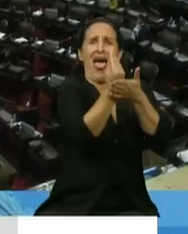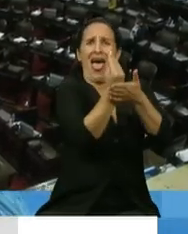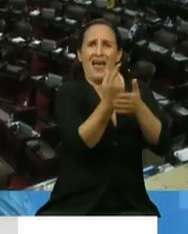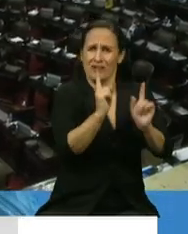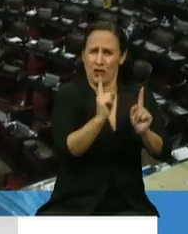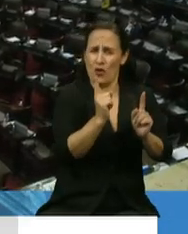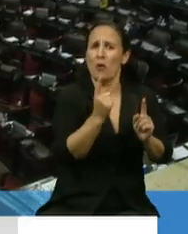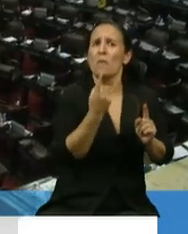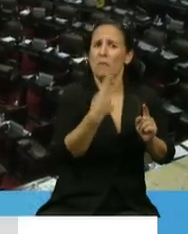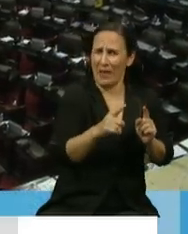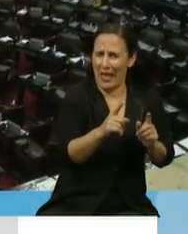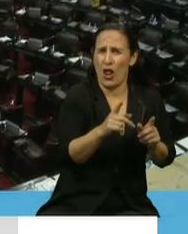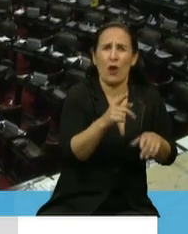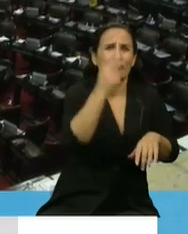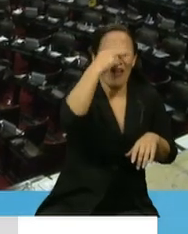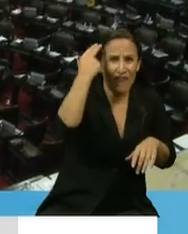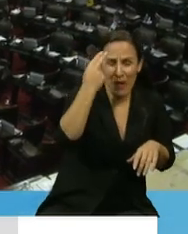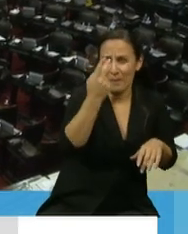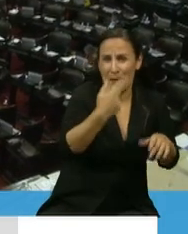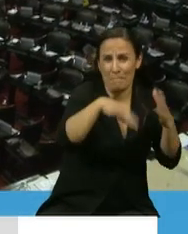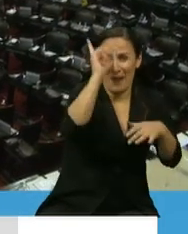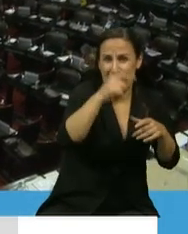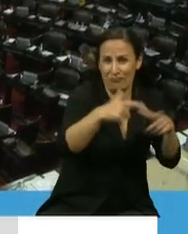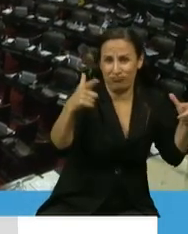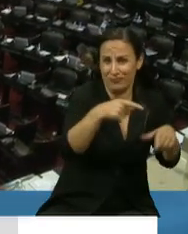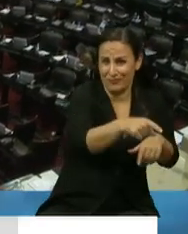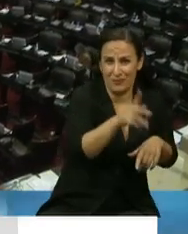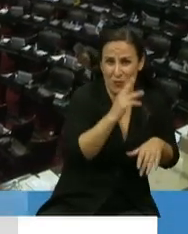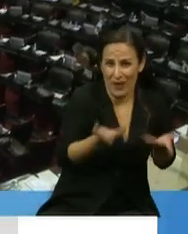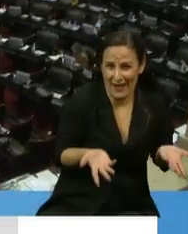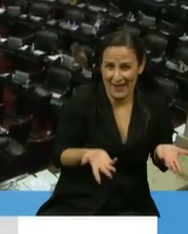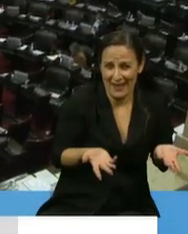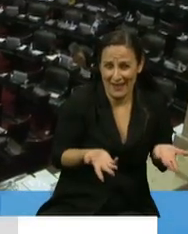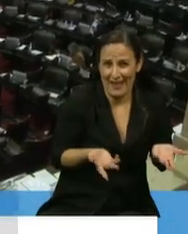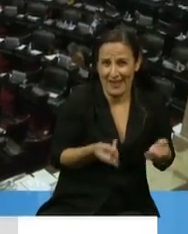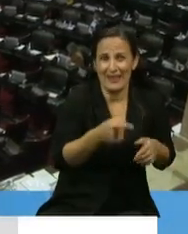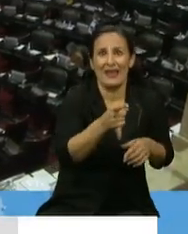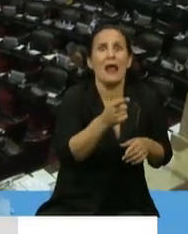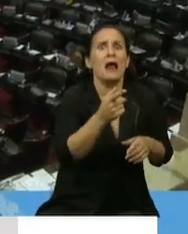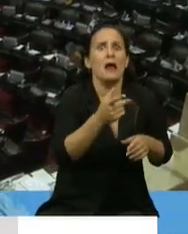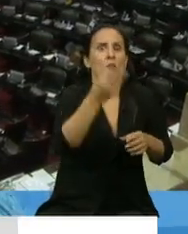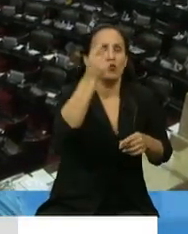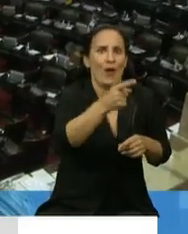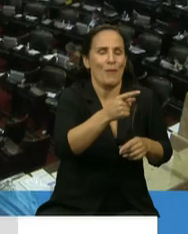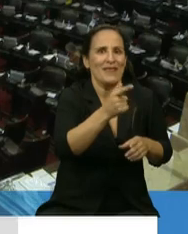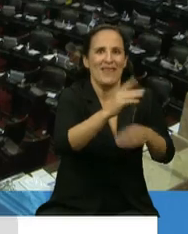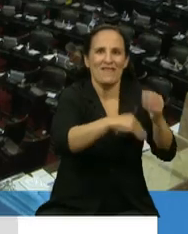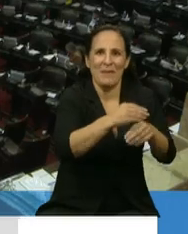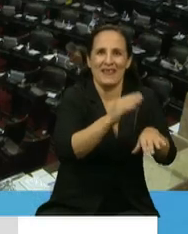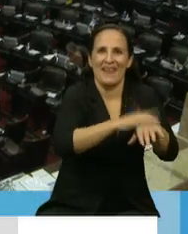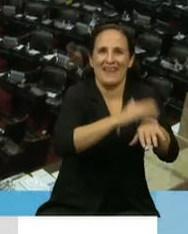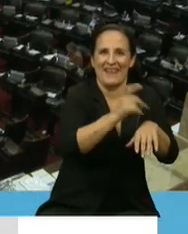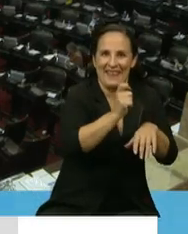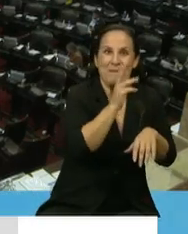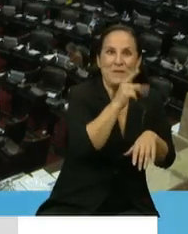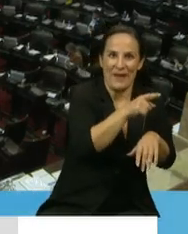personal de la primera línea, enfermería, es un personal altamente feminizado, donde muchas son jefas de familia. Hay que empezar a poner también